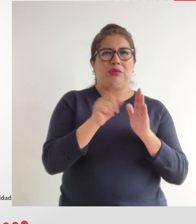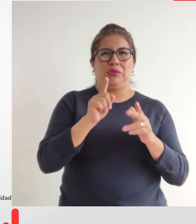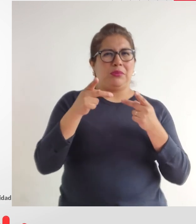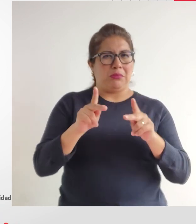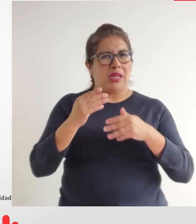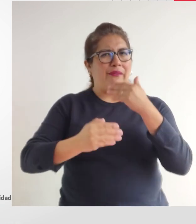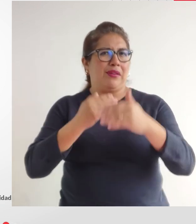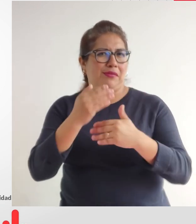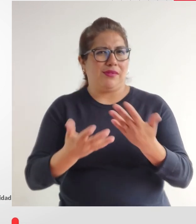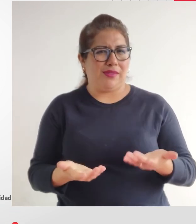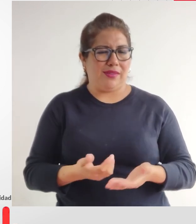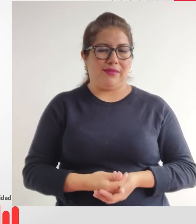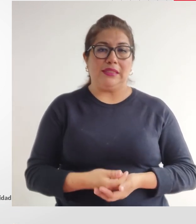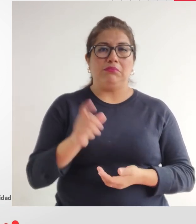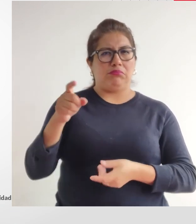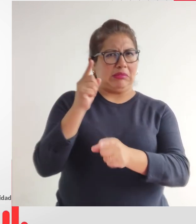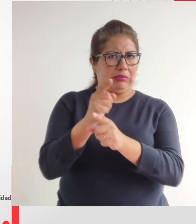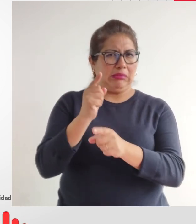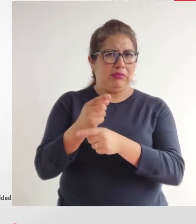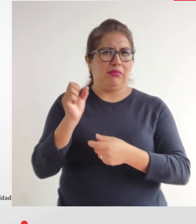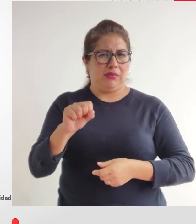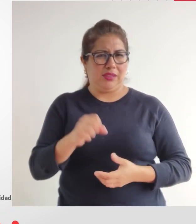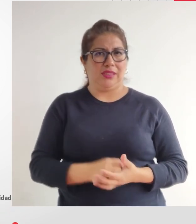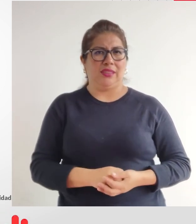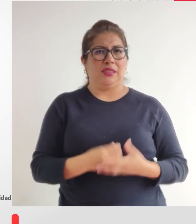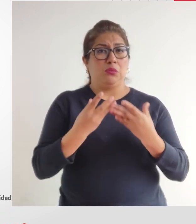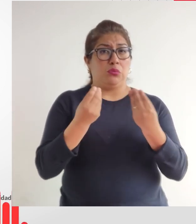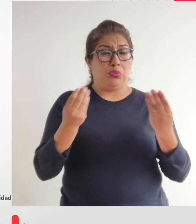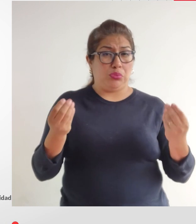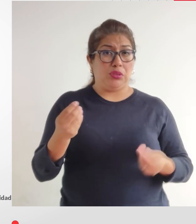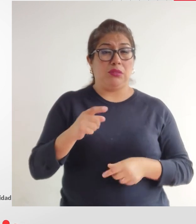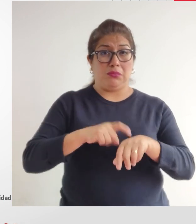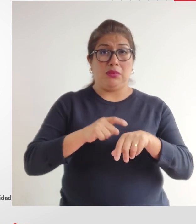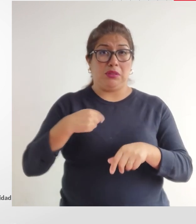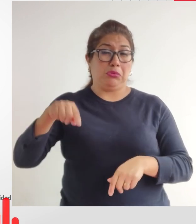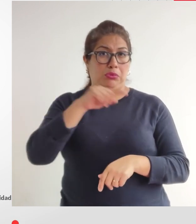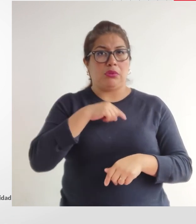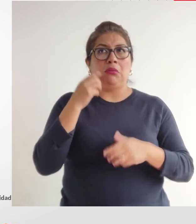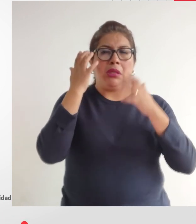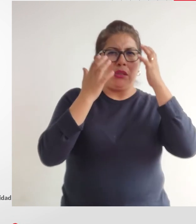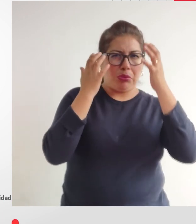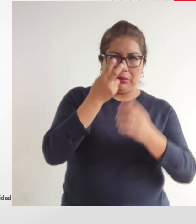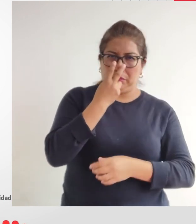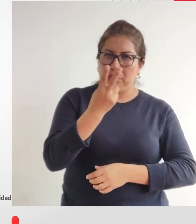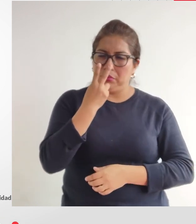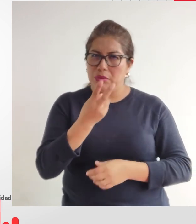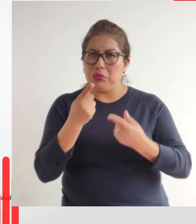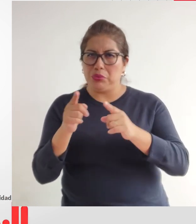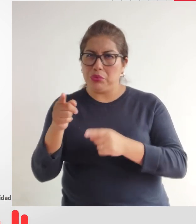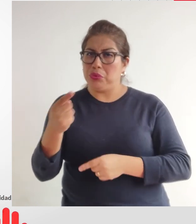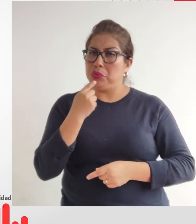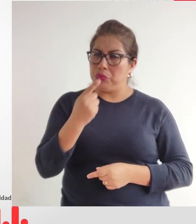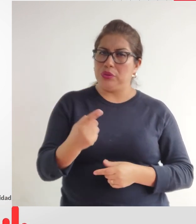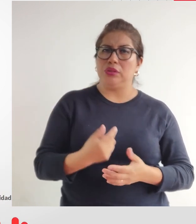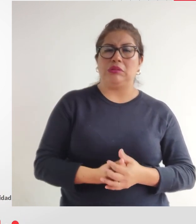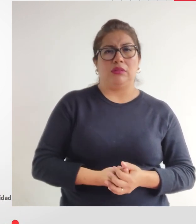en el tema. exactamente Enrique a todos nos preocupa que pase estas cosas que tú